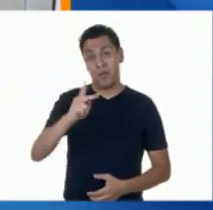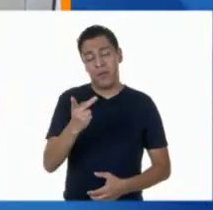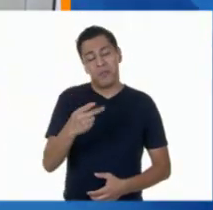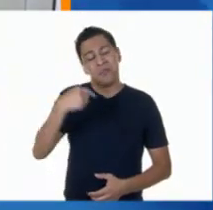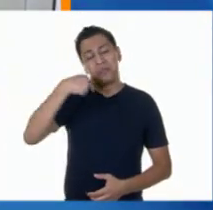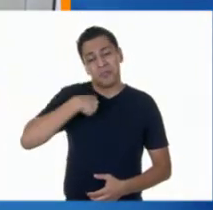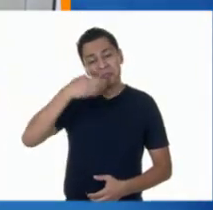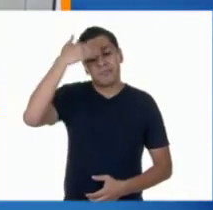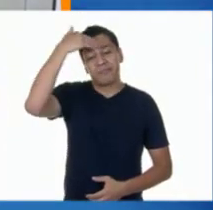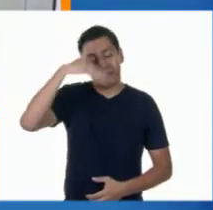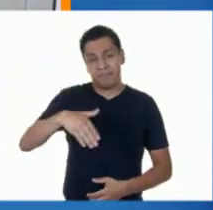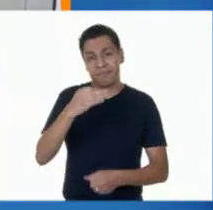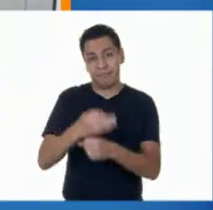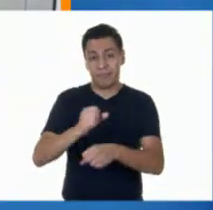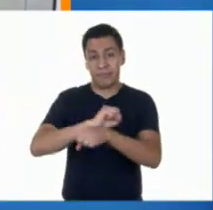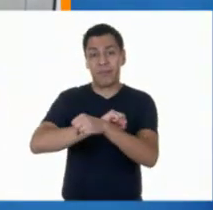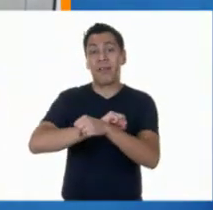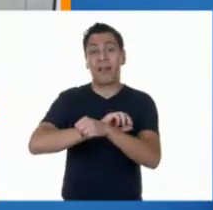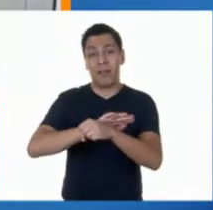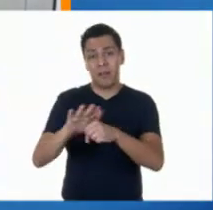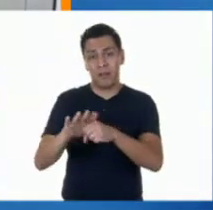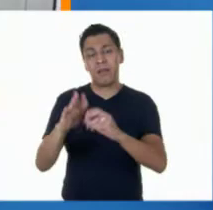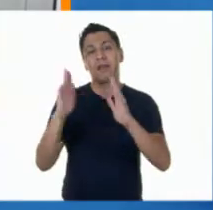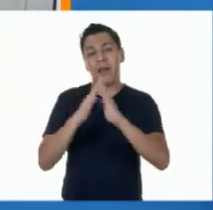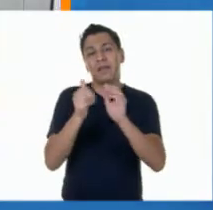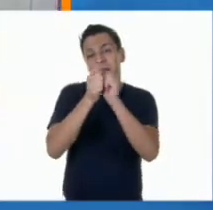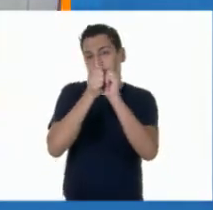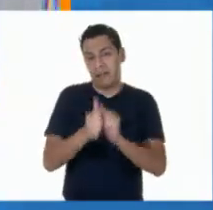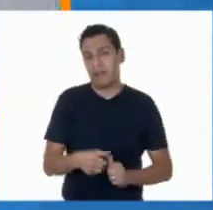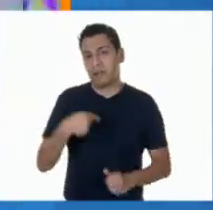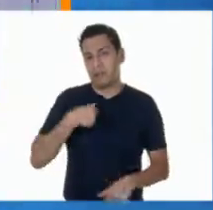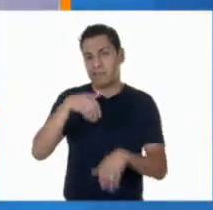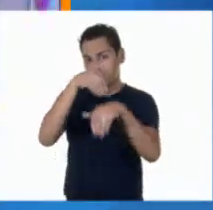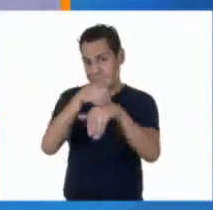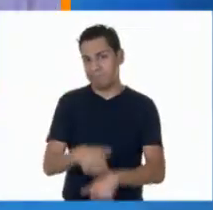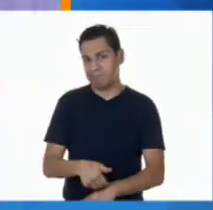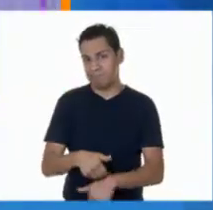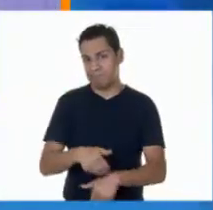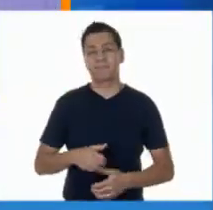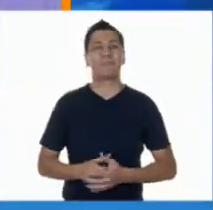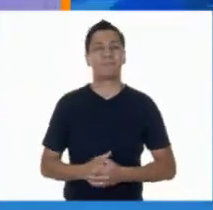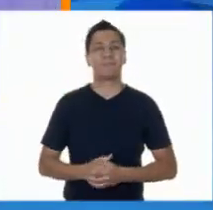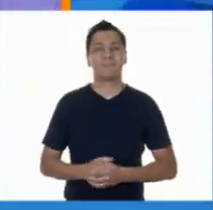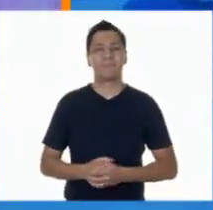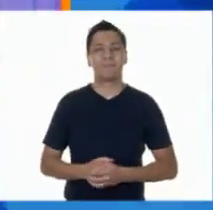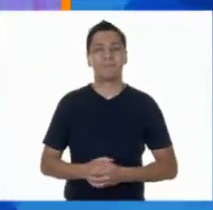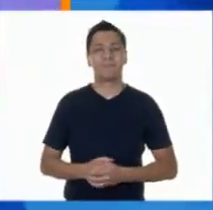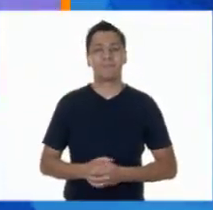momentos de pandemia no podemos ir a la escuela. Bueno, adiós.